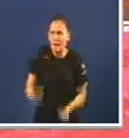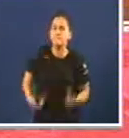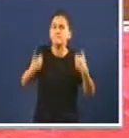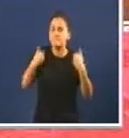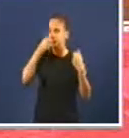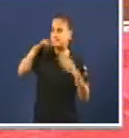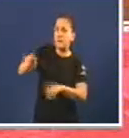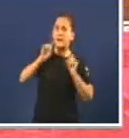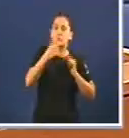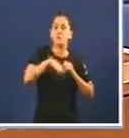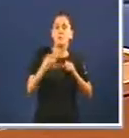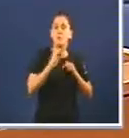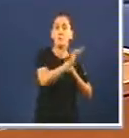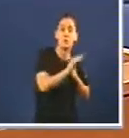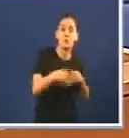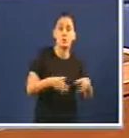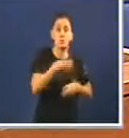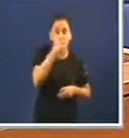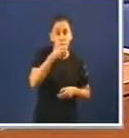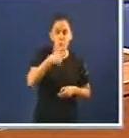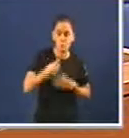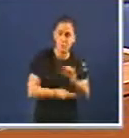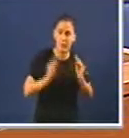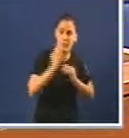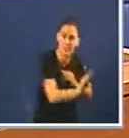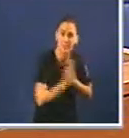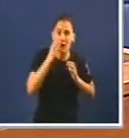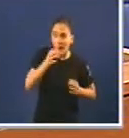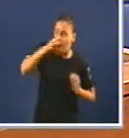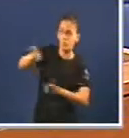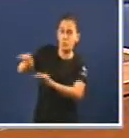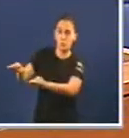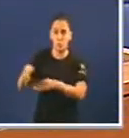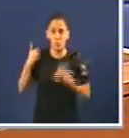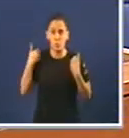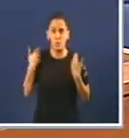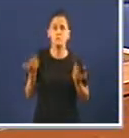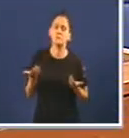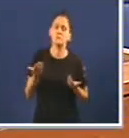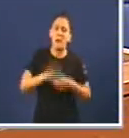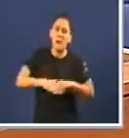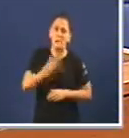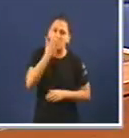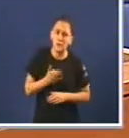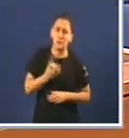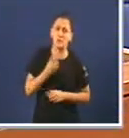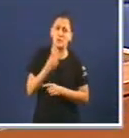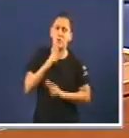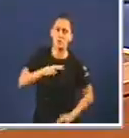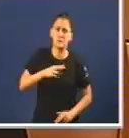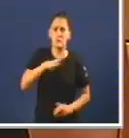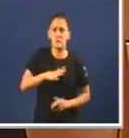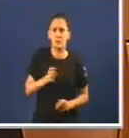facerlle preguntas ao Partido Socialista ou ao BNC faríamos ir a eles. Pero é que lle toca a vostede. Así que, por favor, sexa serio. E contesto que se lle pregunta.